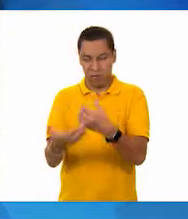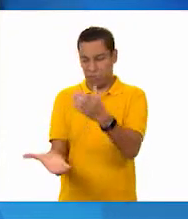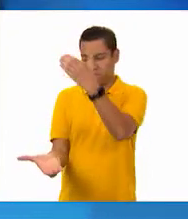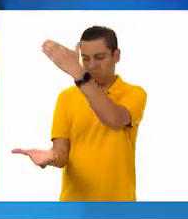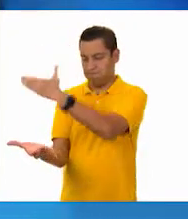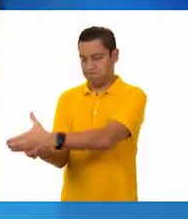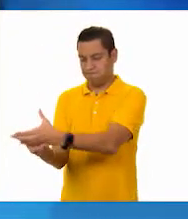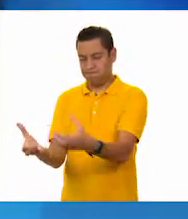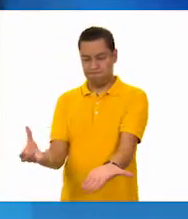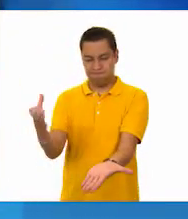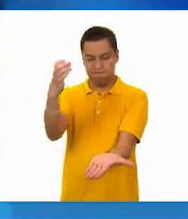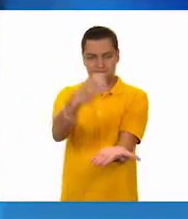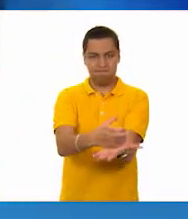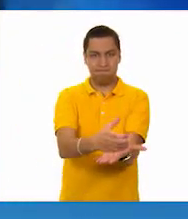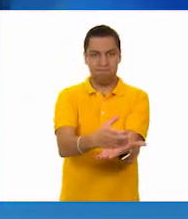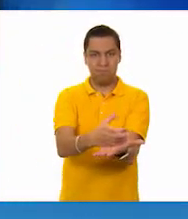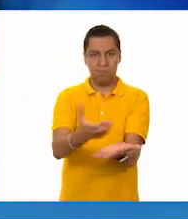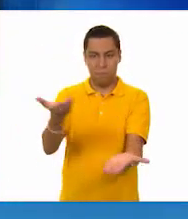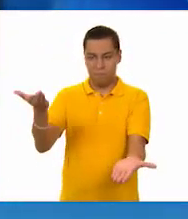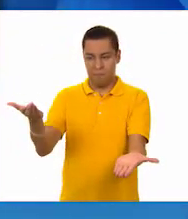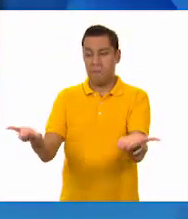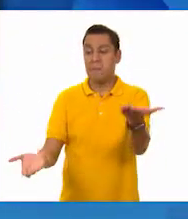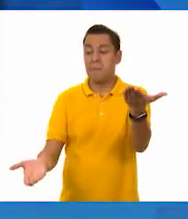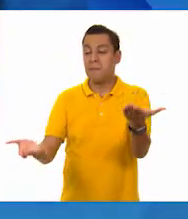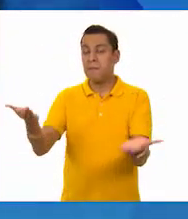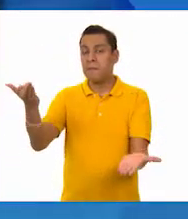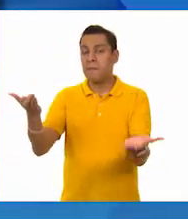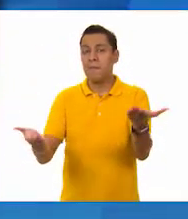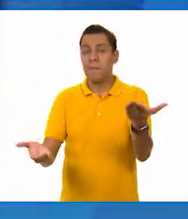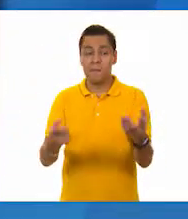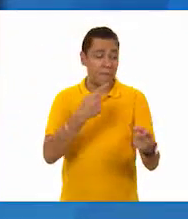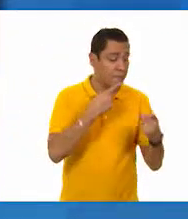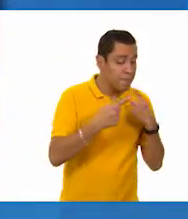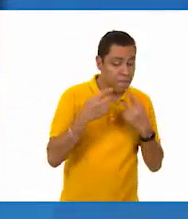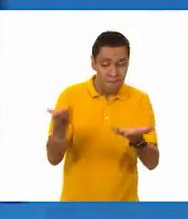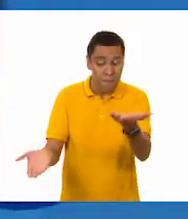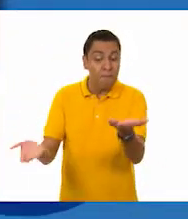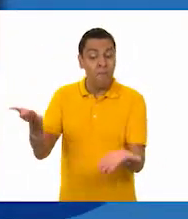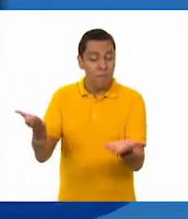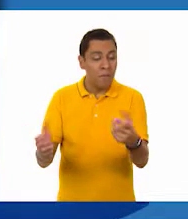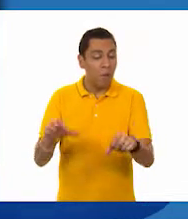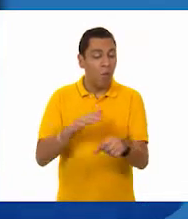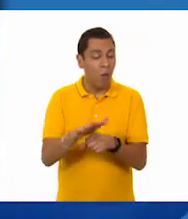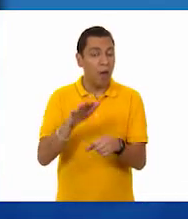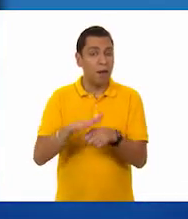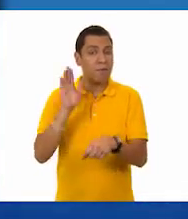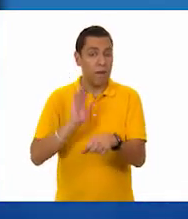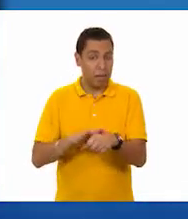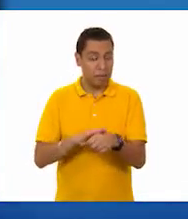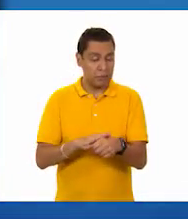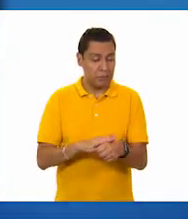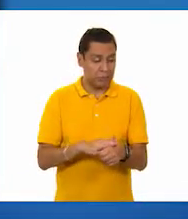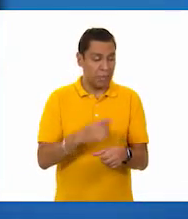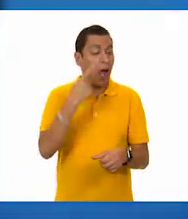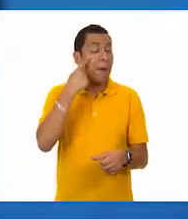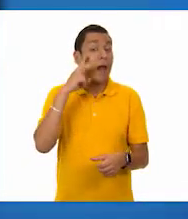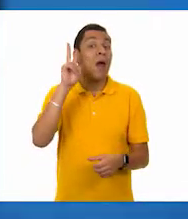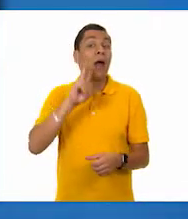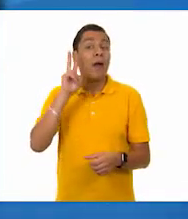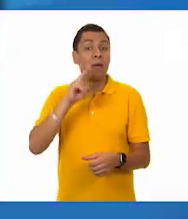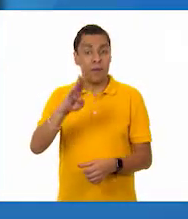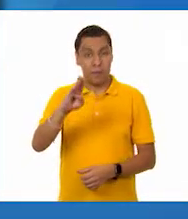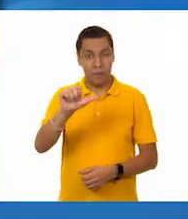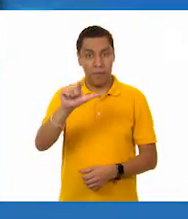Después, comprueben con la balanza si lo que estimaron fue correcto. Margen con una palomita